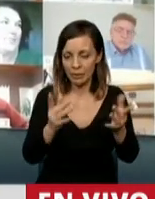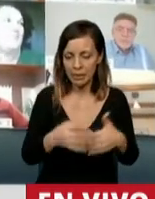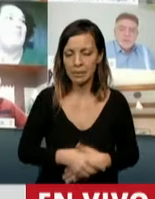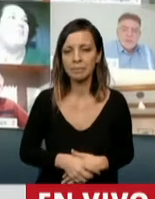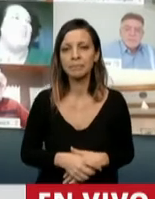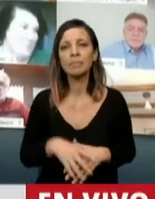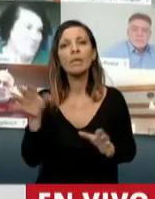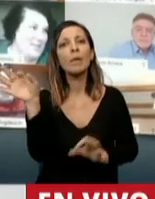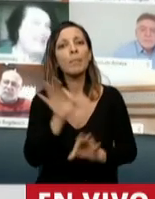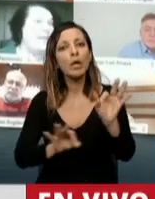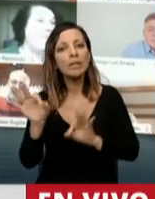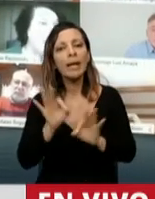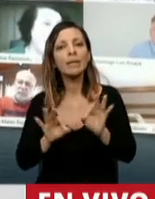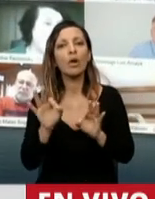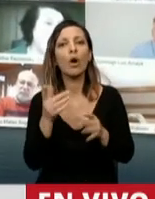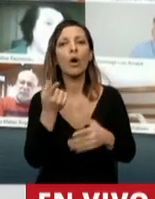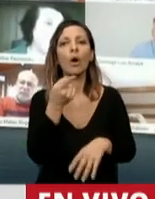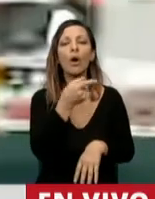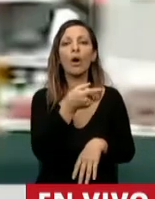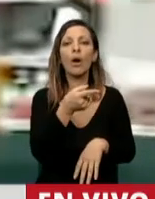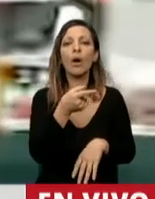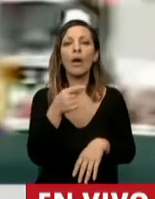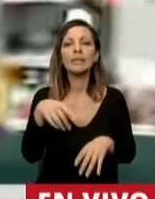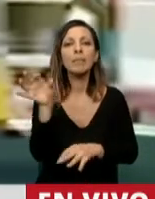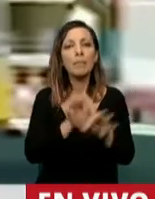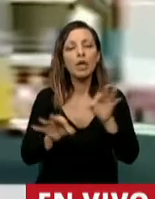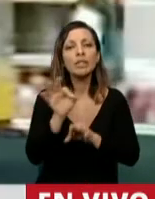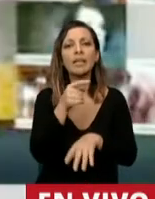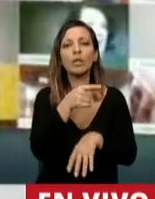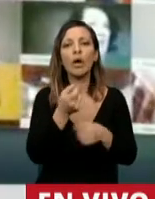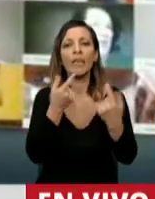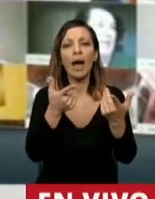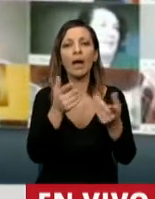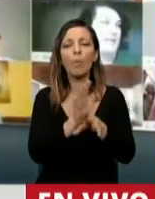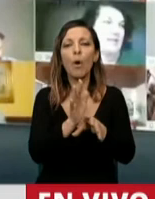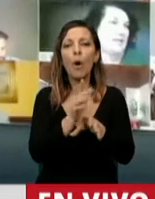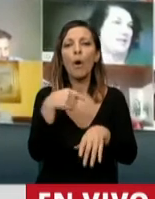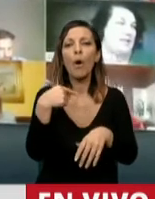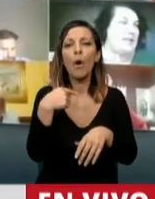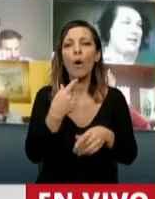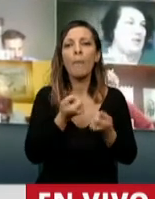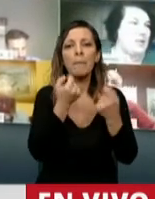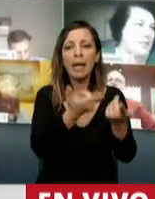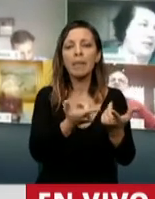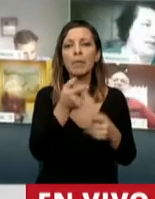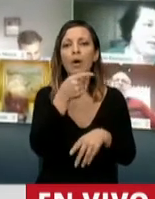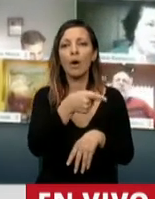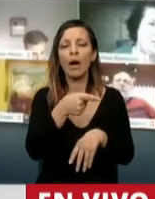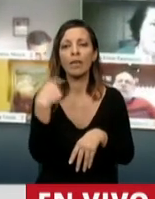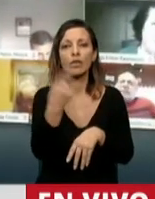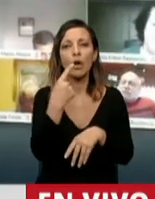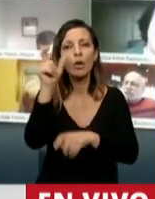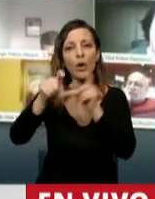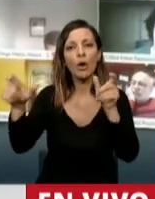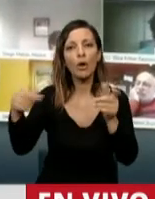Proyecto que además busca premiar a los contribuyentes, a los buenos contribuyentes que con un enorme